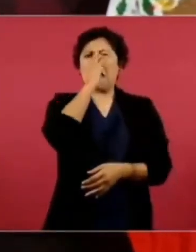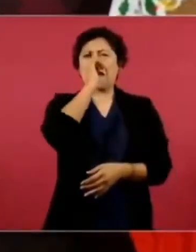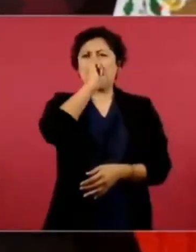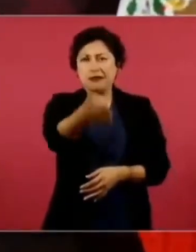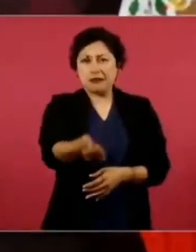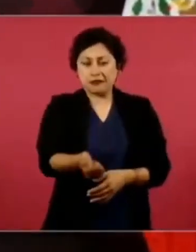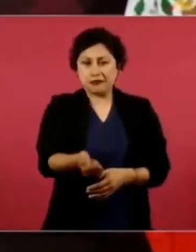están comiendo